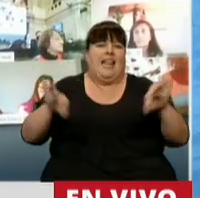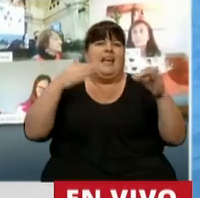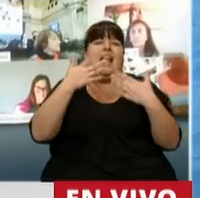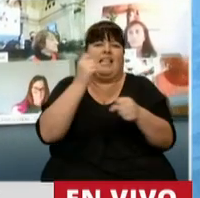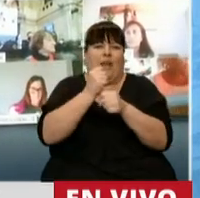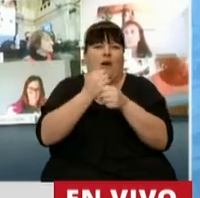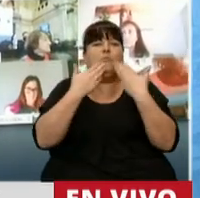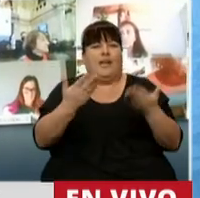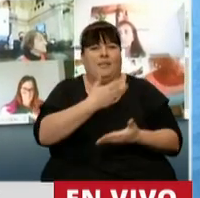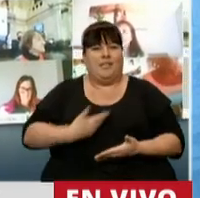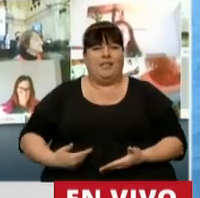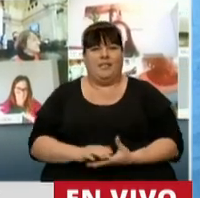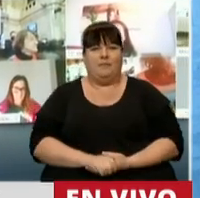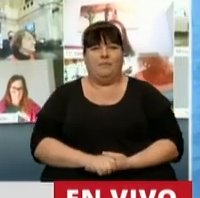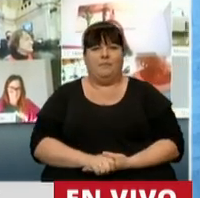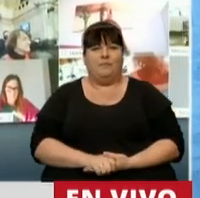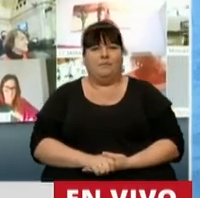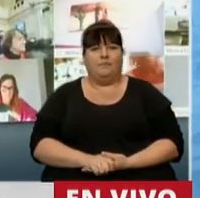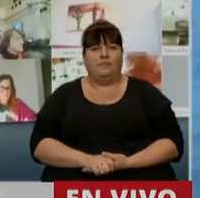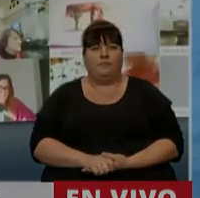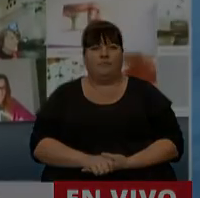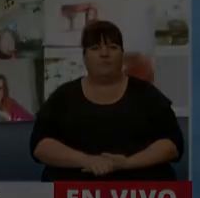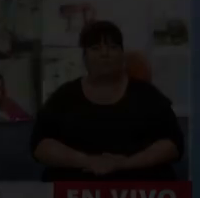con su trabajo. Muchas gracias, Presidente. Gracias, Diputado.